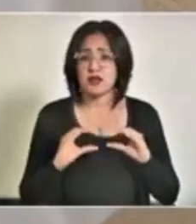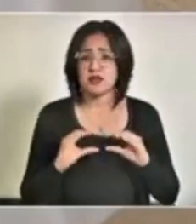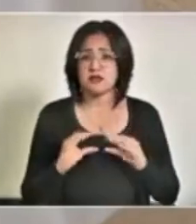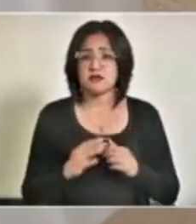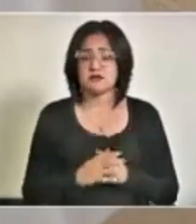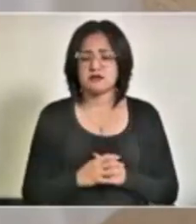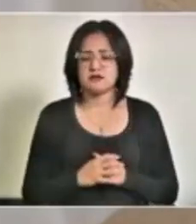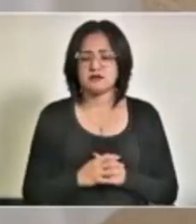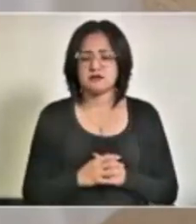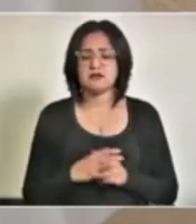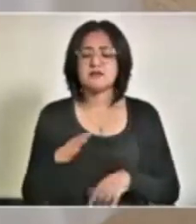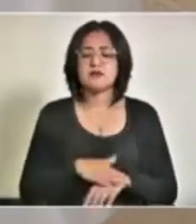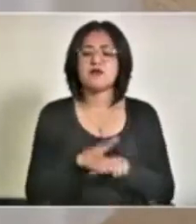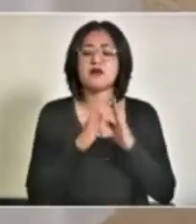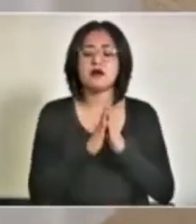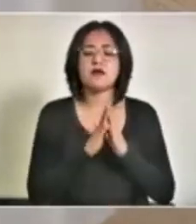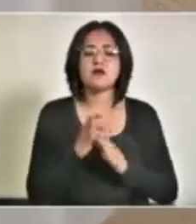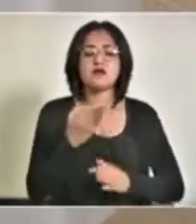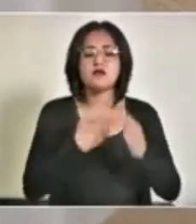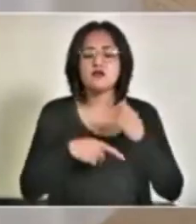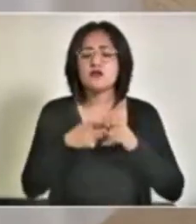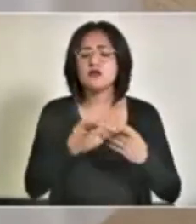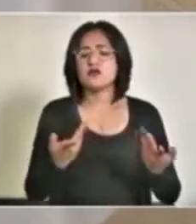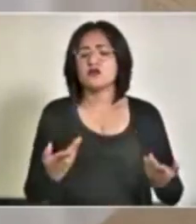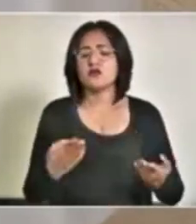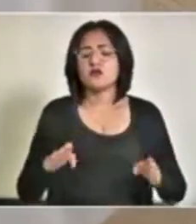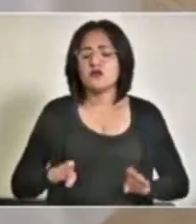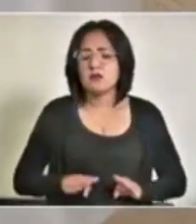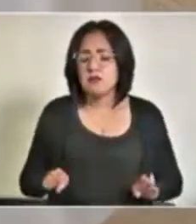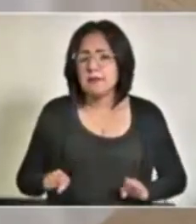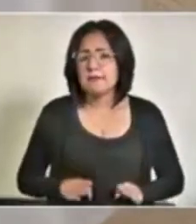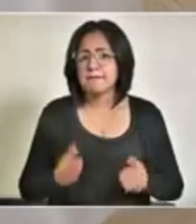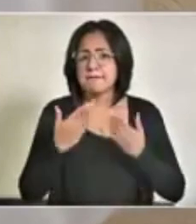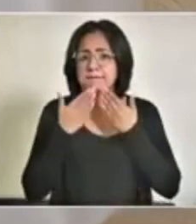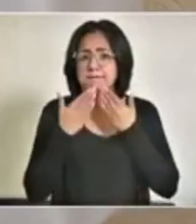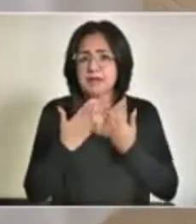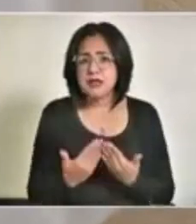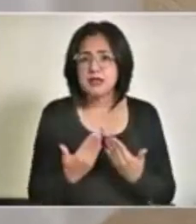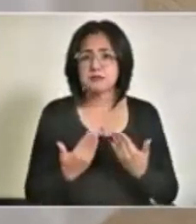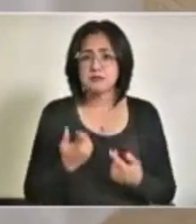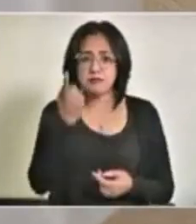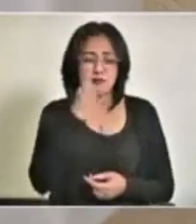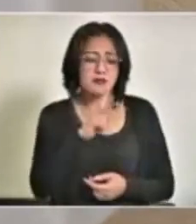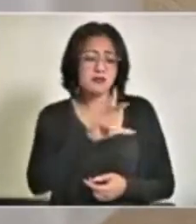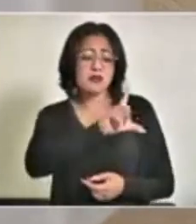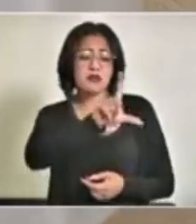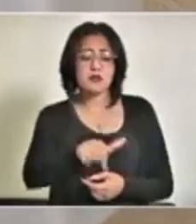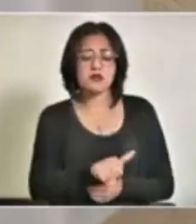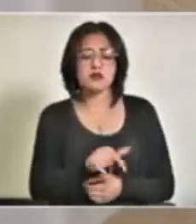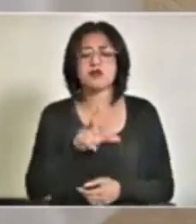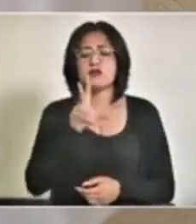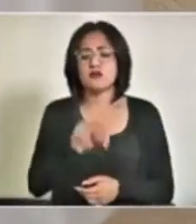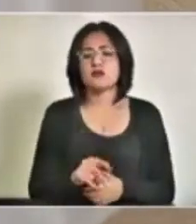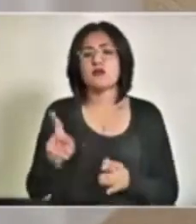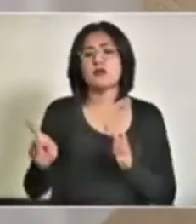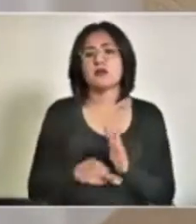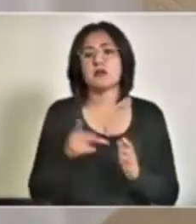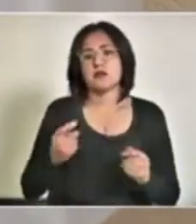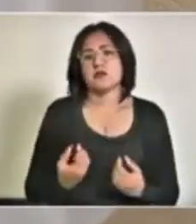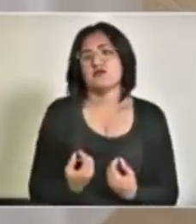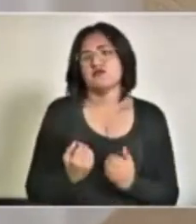Seamos moderados en nuestro comportamiento social para que no tengamos un rebrote.